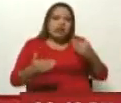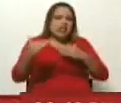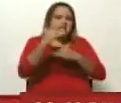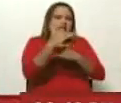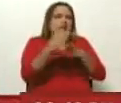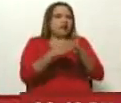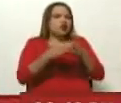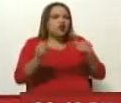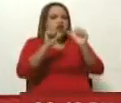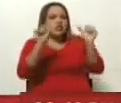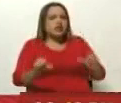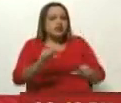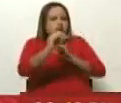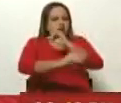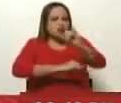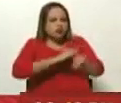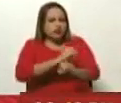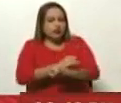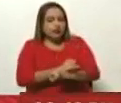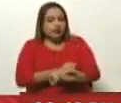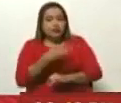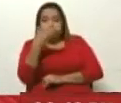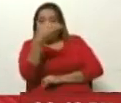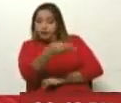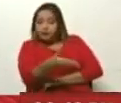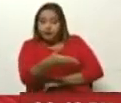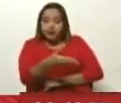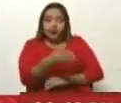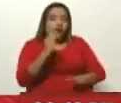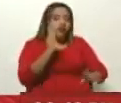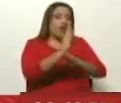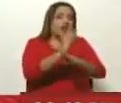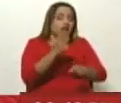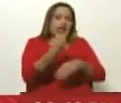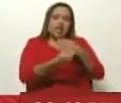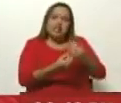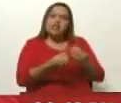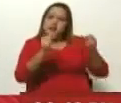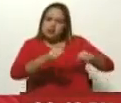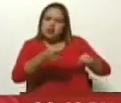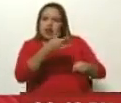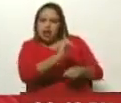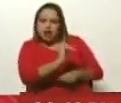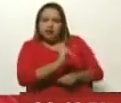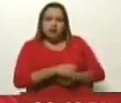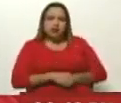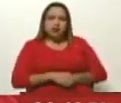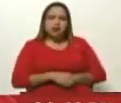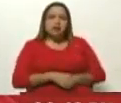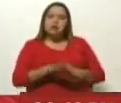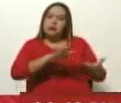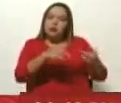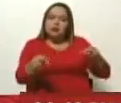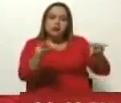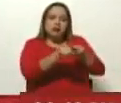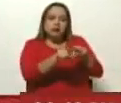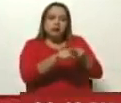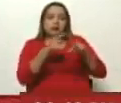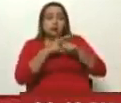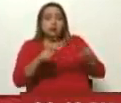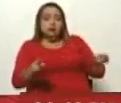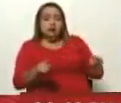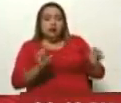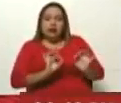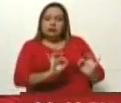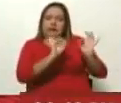de todo el sistema internacional. Este tipo de acciones se hacen, sí, sí existen situaciones similares. ¿Qué pasa en